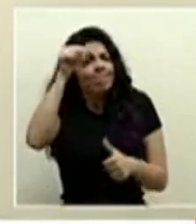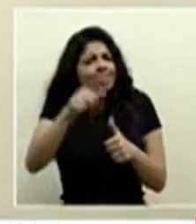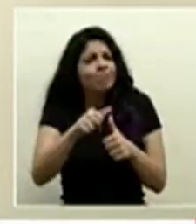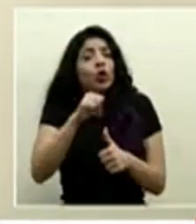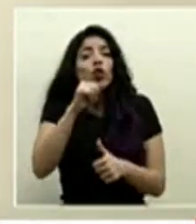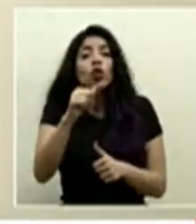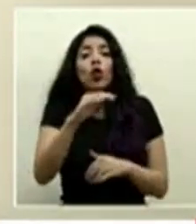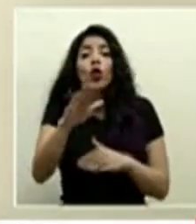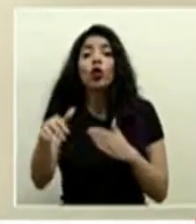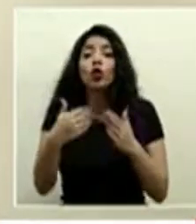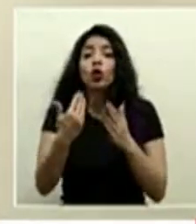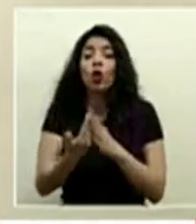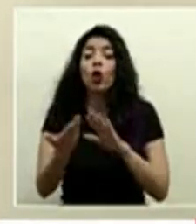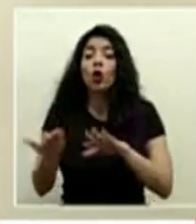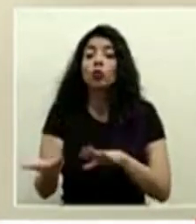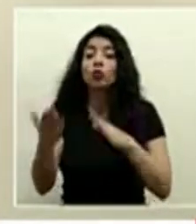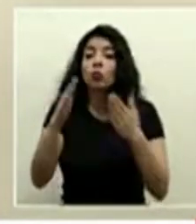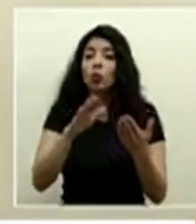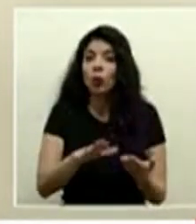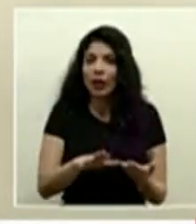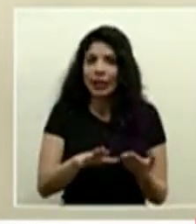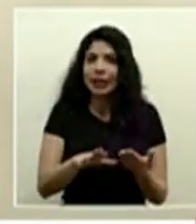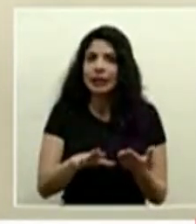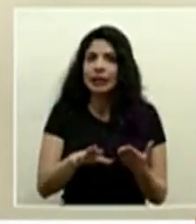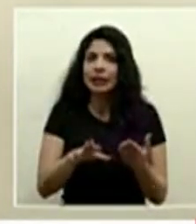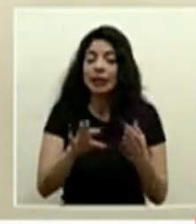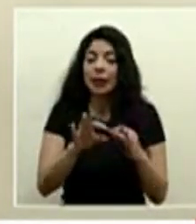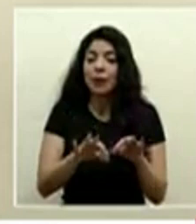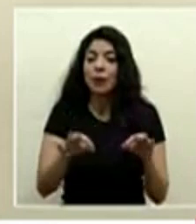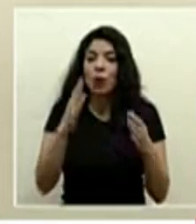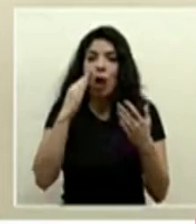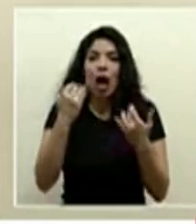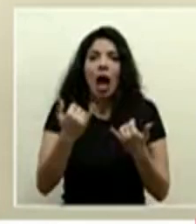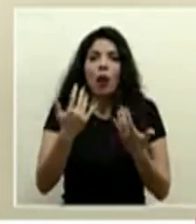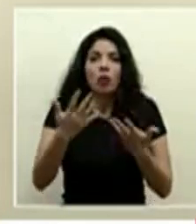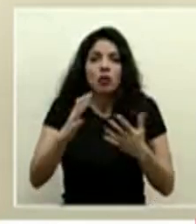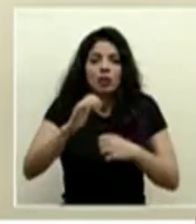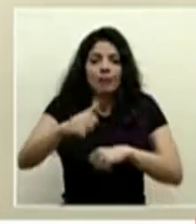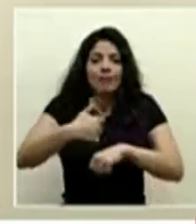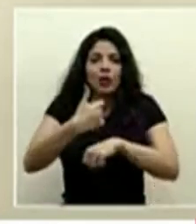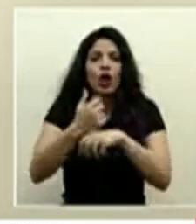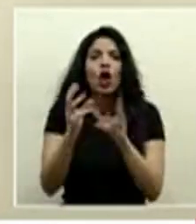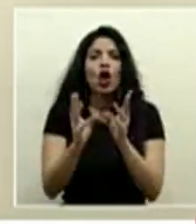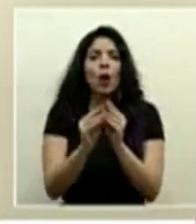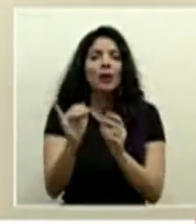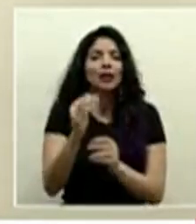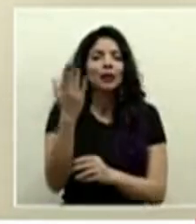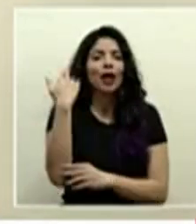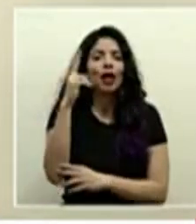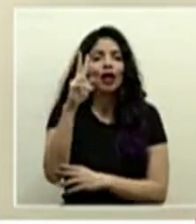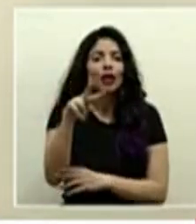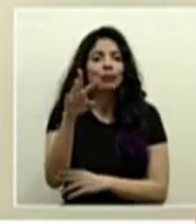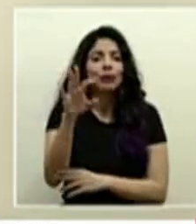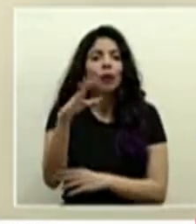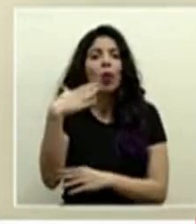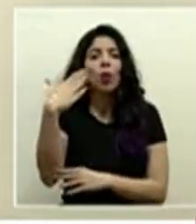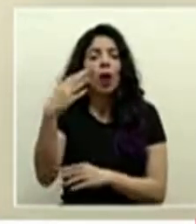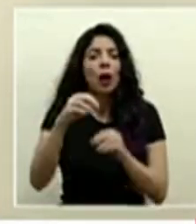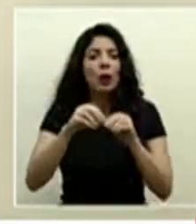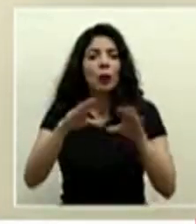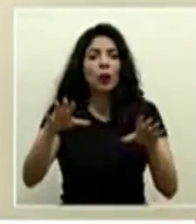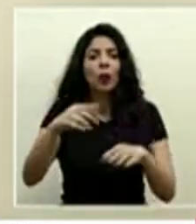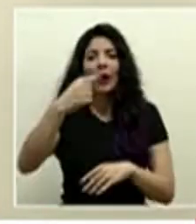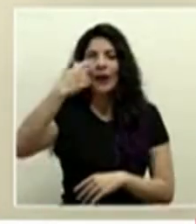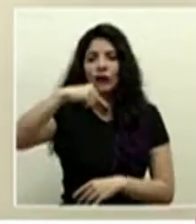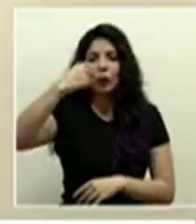todas las muertes y eso es importante que ya estamos se está conformando una comisión como se hizo en el 2009 en medio de la pandemia de